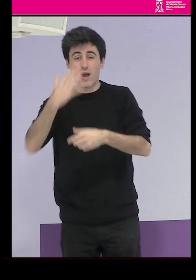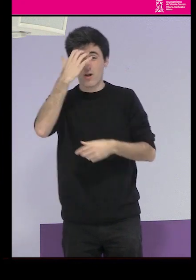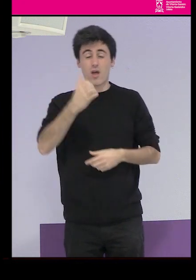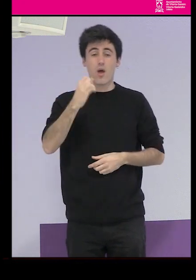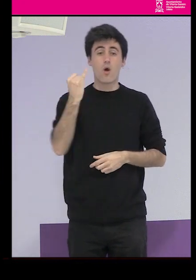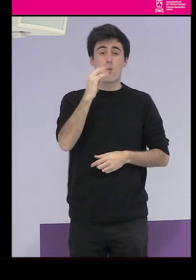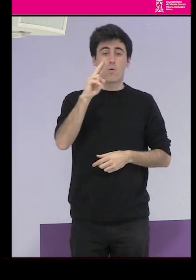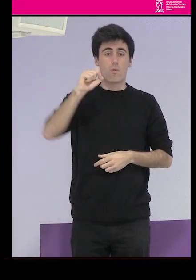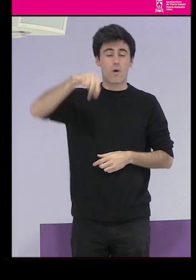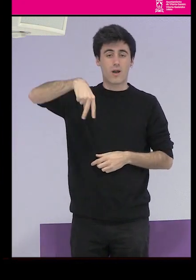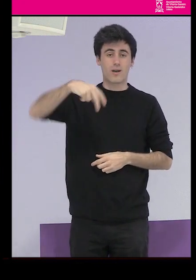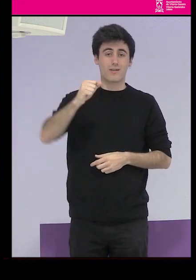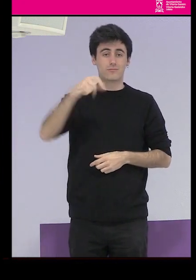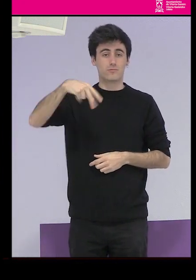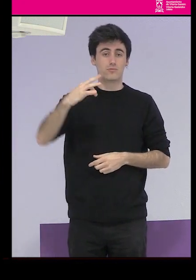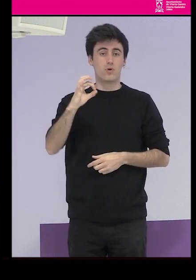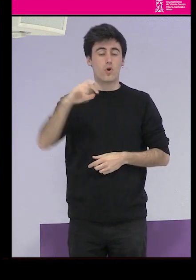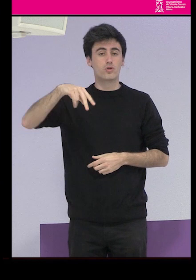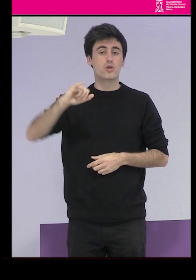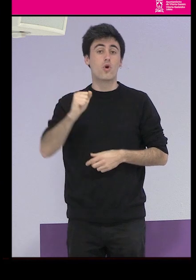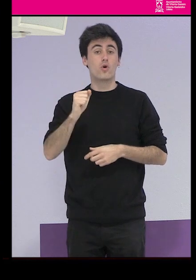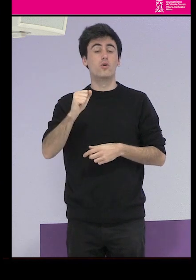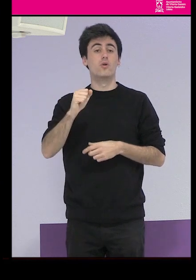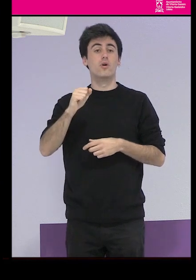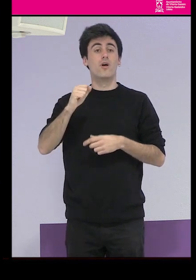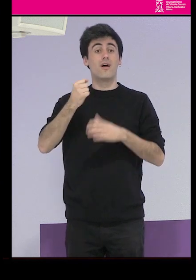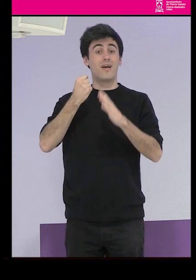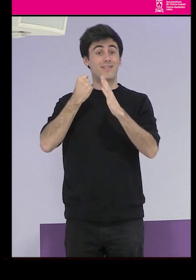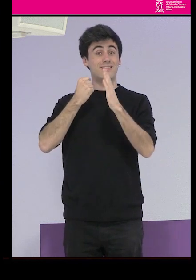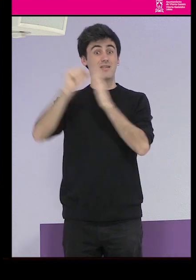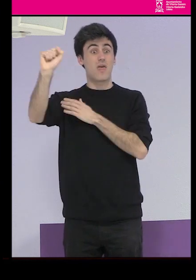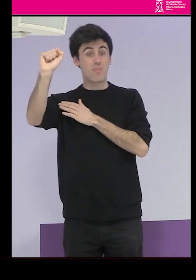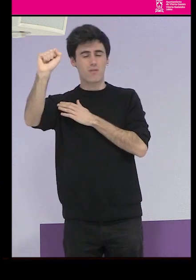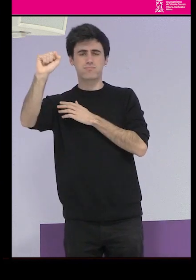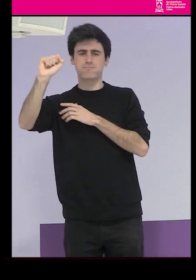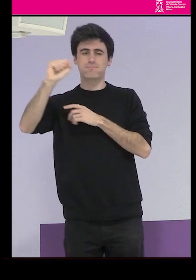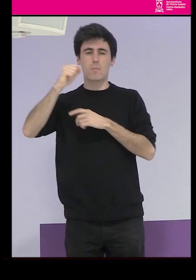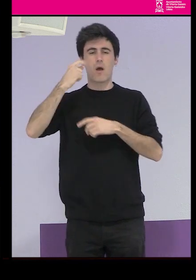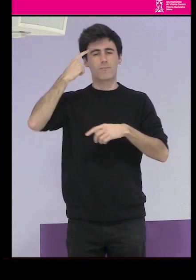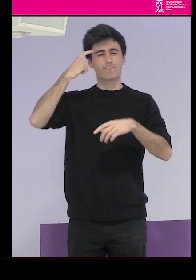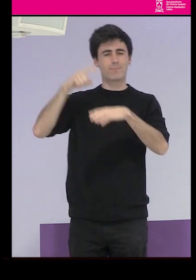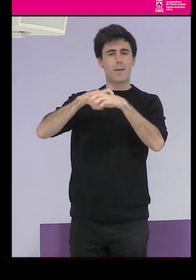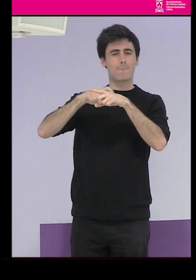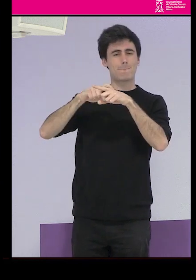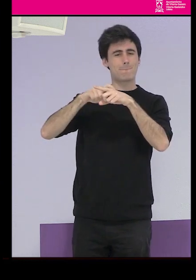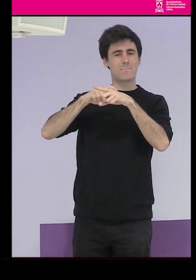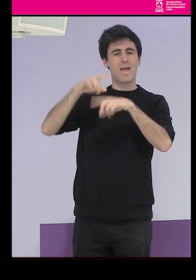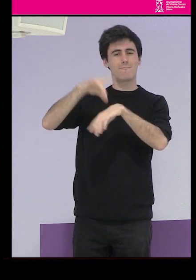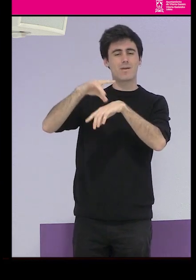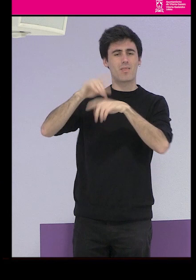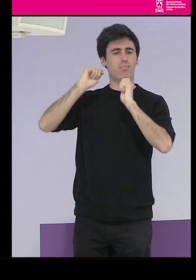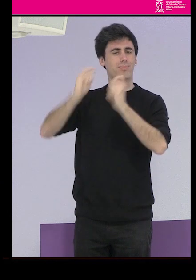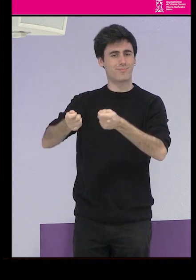patologizó la disidencia y la voluntad, el